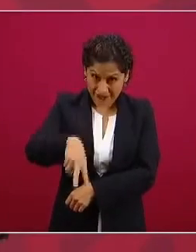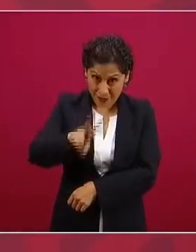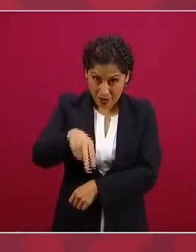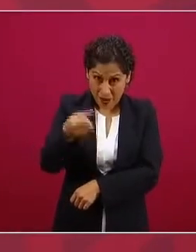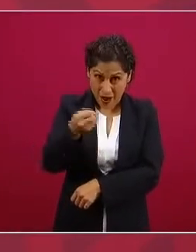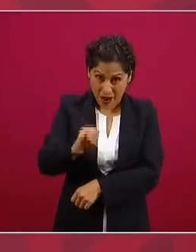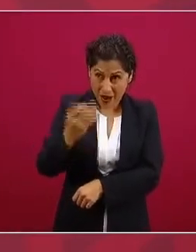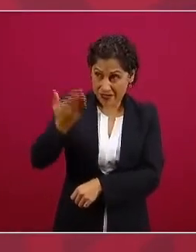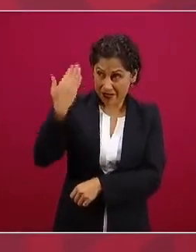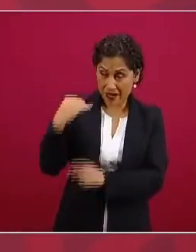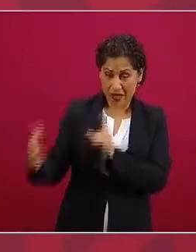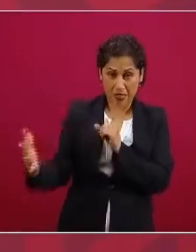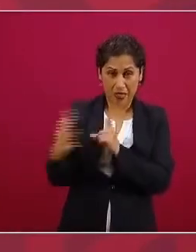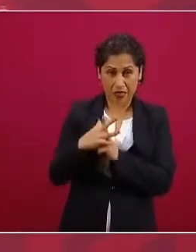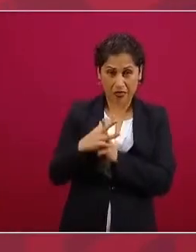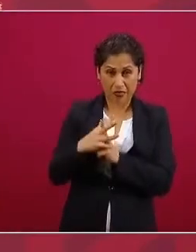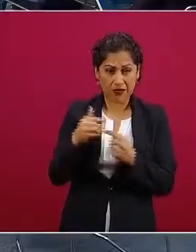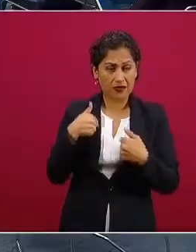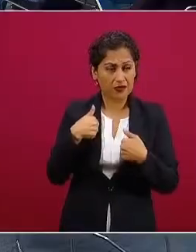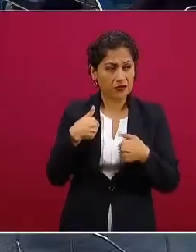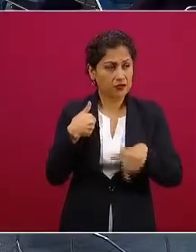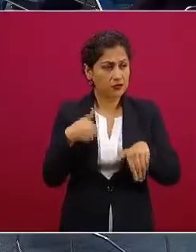voy caminando callado